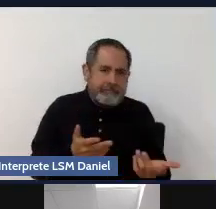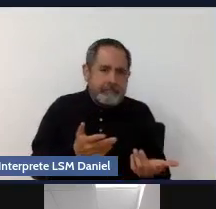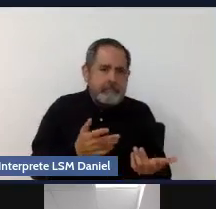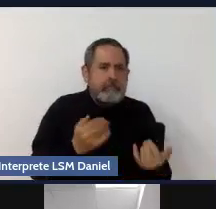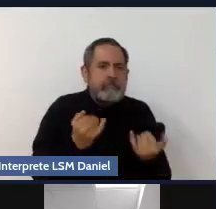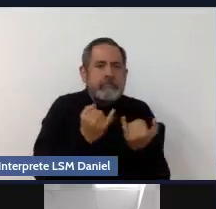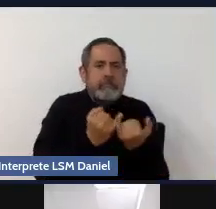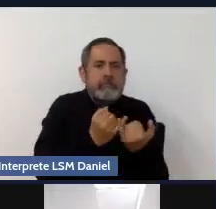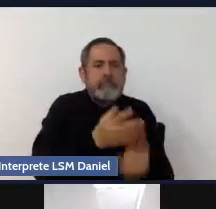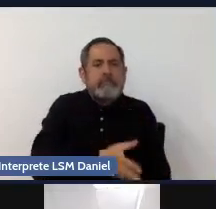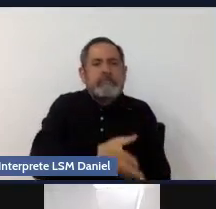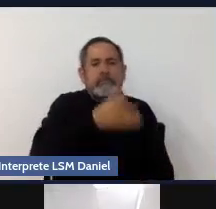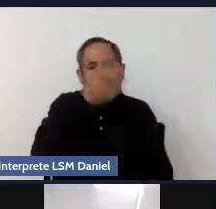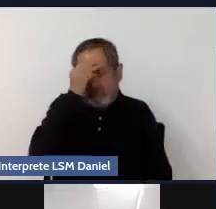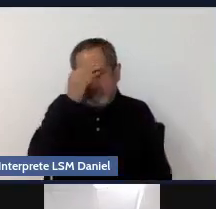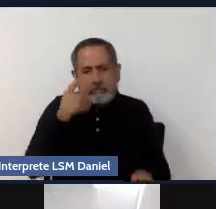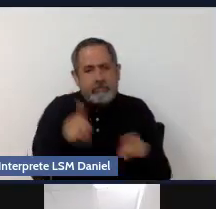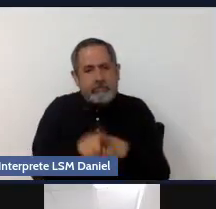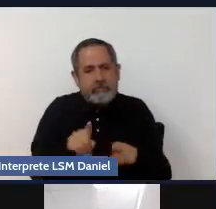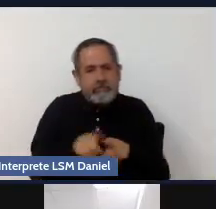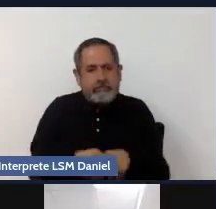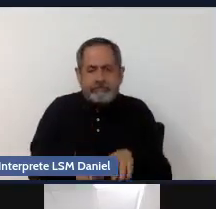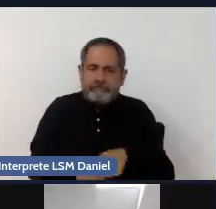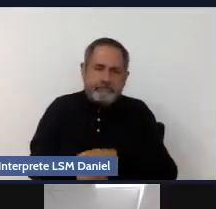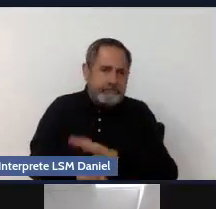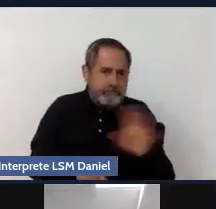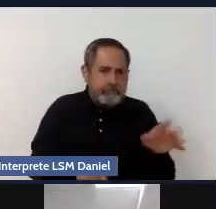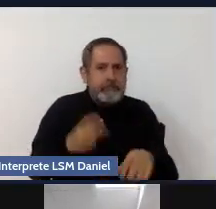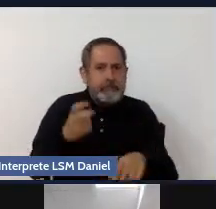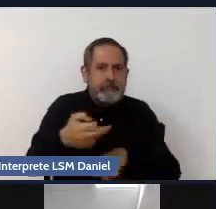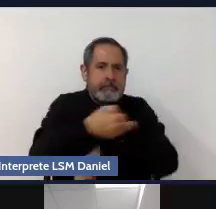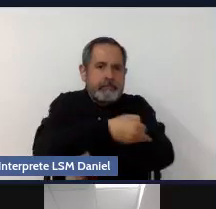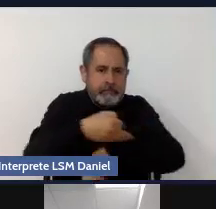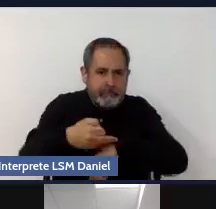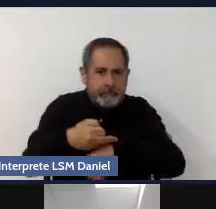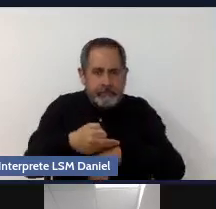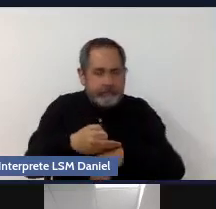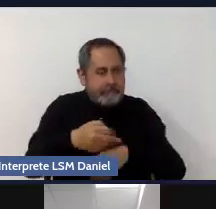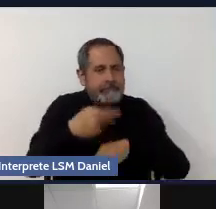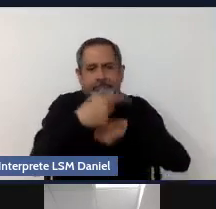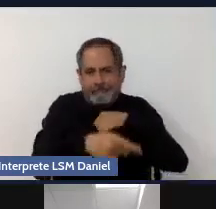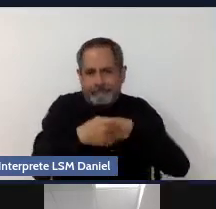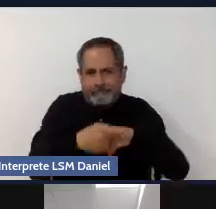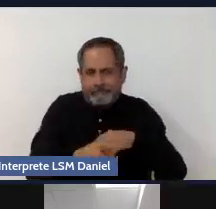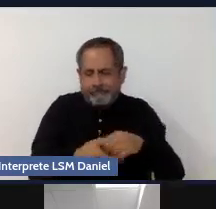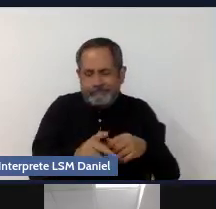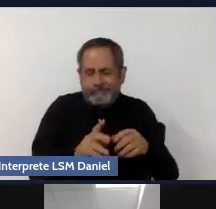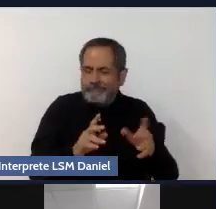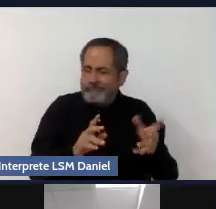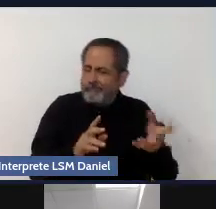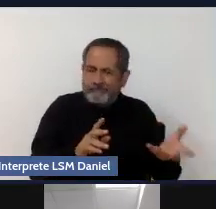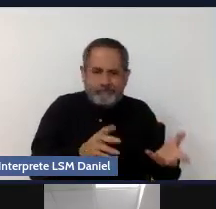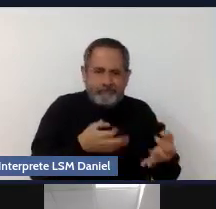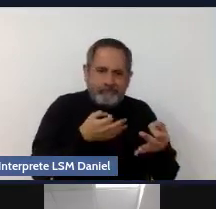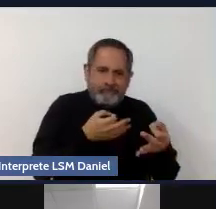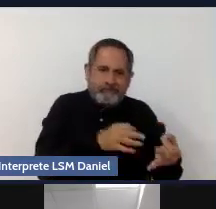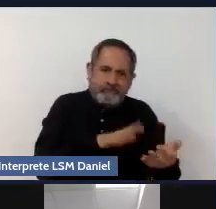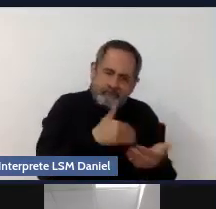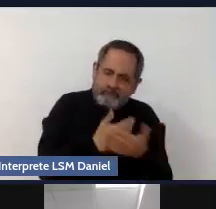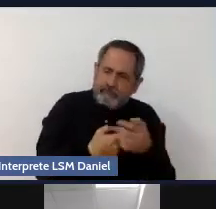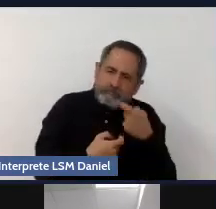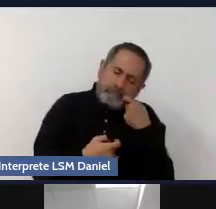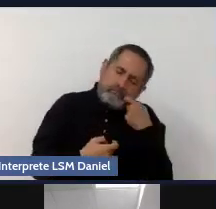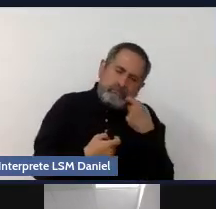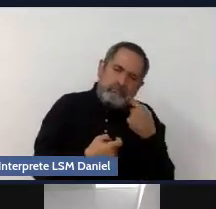Y entonces ahí la familia puede estar siendo un factor de riesgo para desarrollar alguna situación de